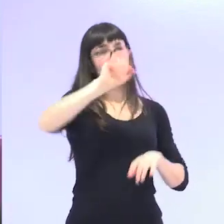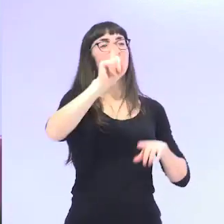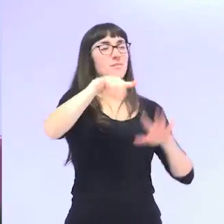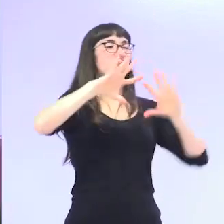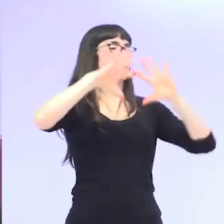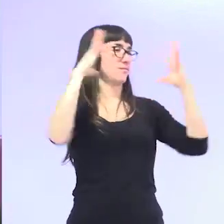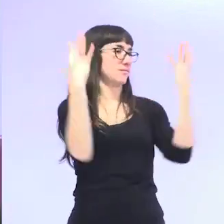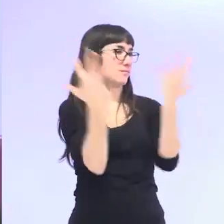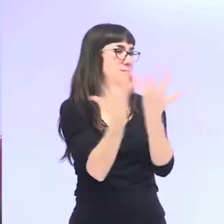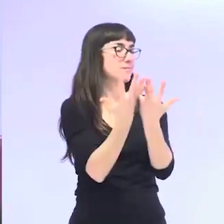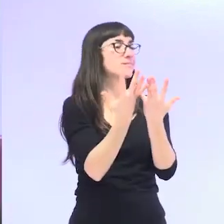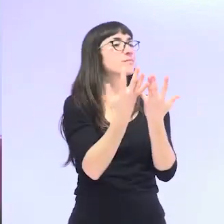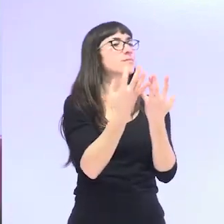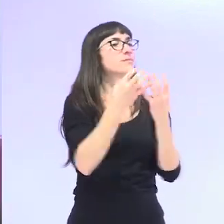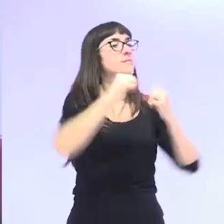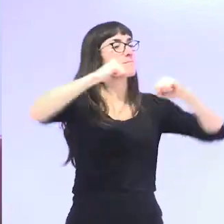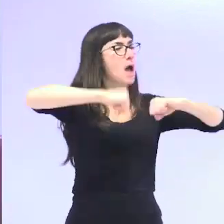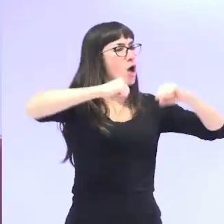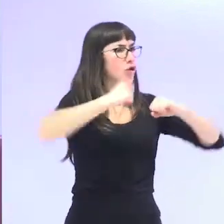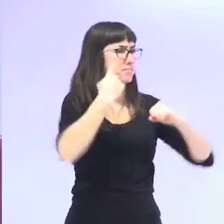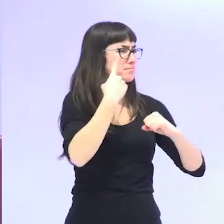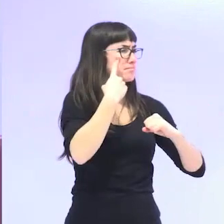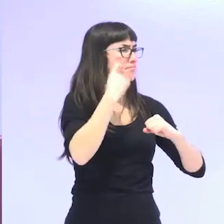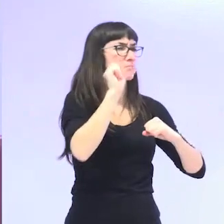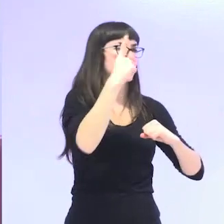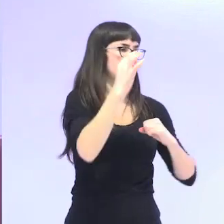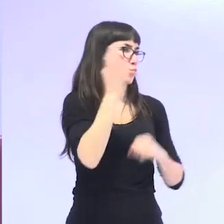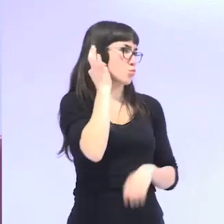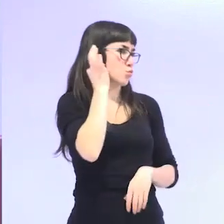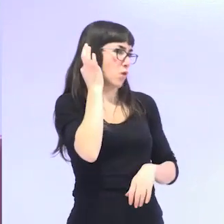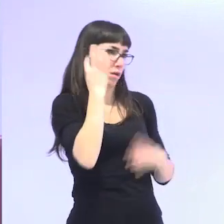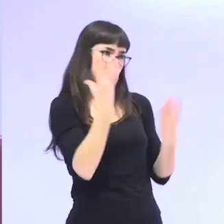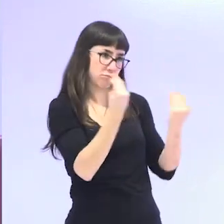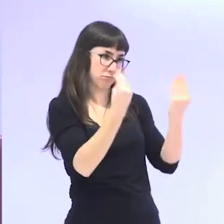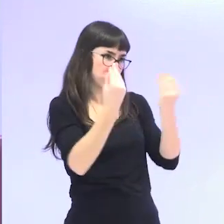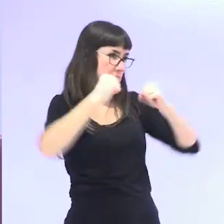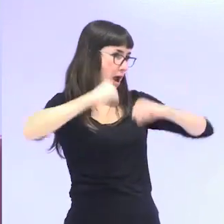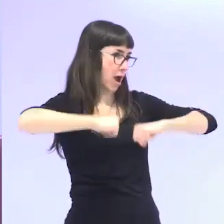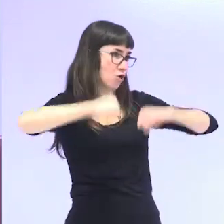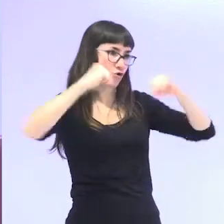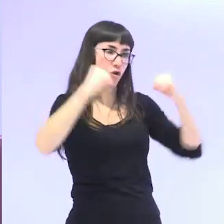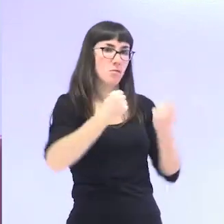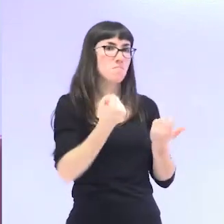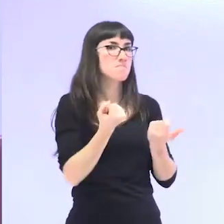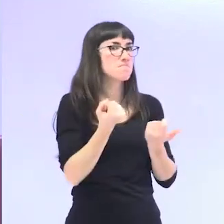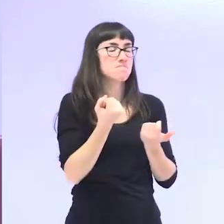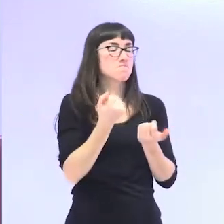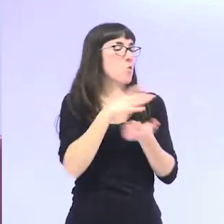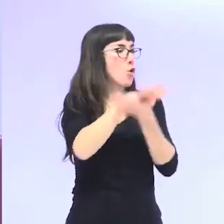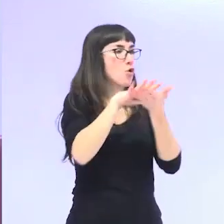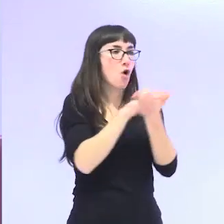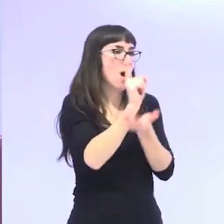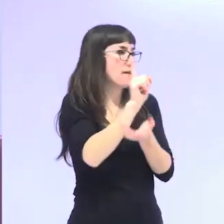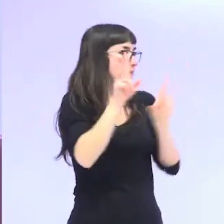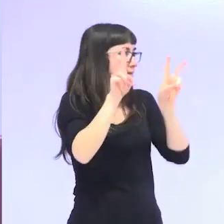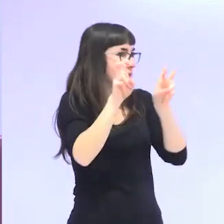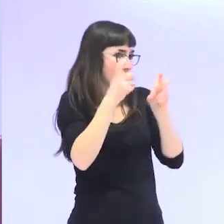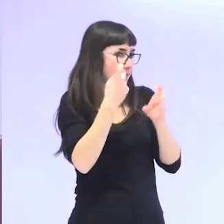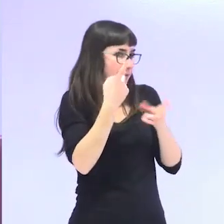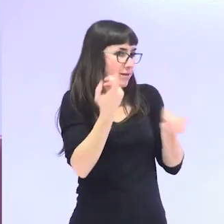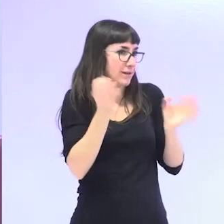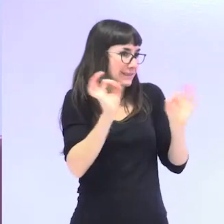sobre la feminización de la vejez. Porque evidentemente cuando hablamos de mayores, fundamentalmente estamos hablando de mujeres.